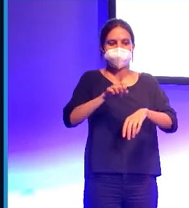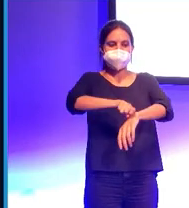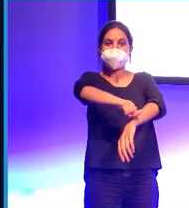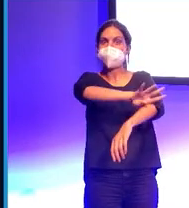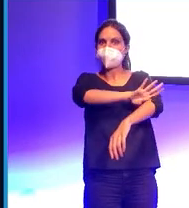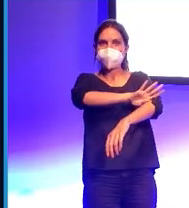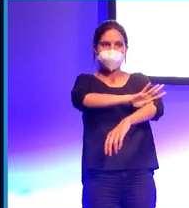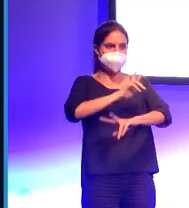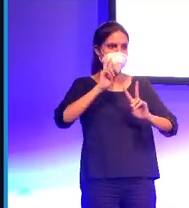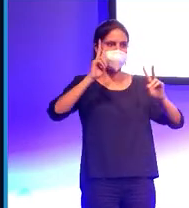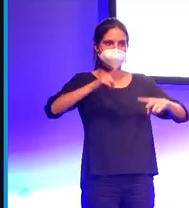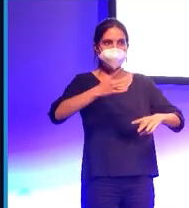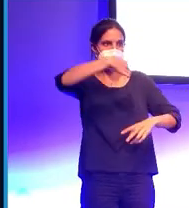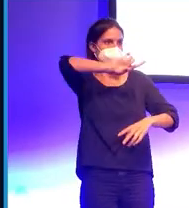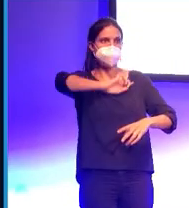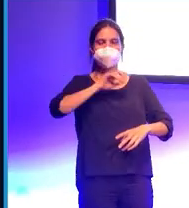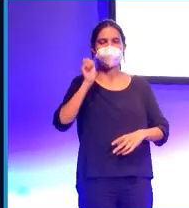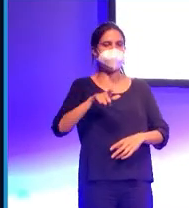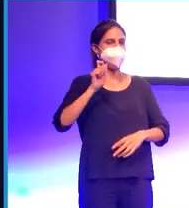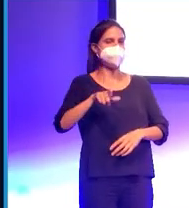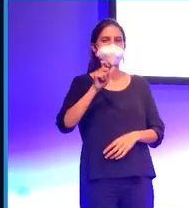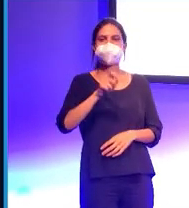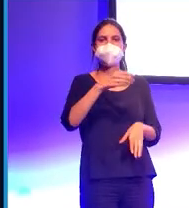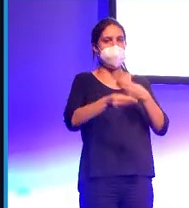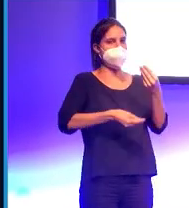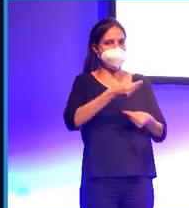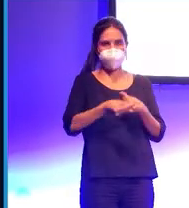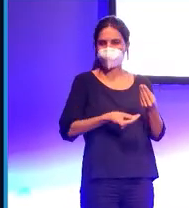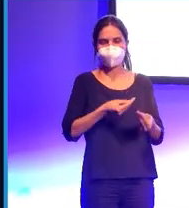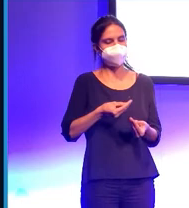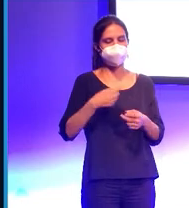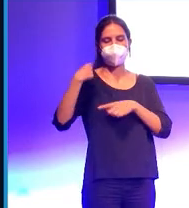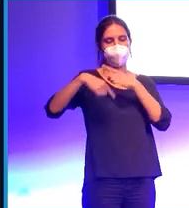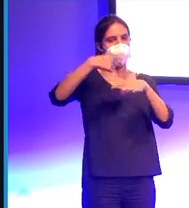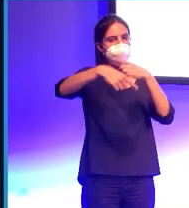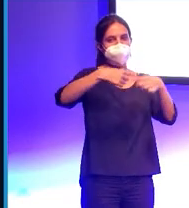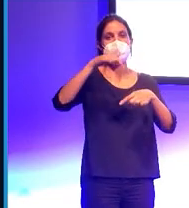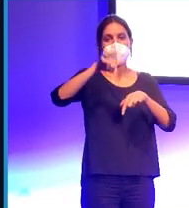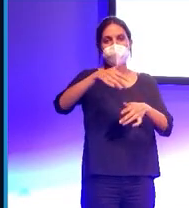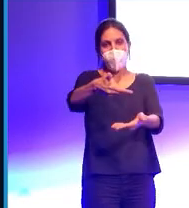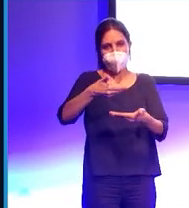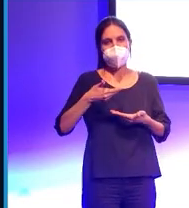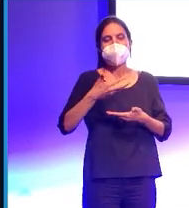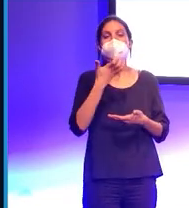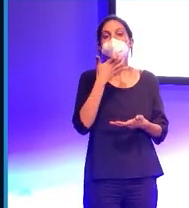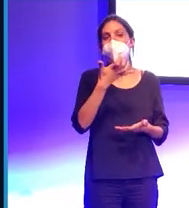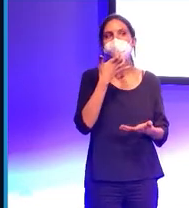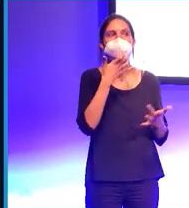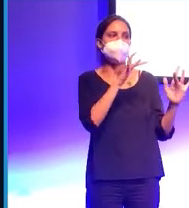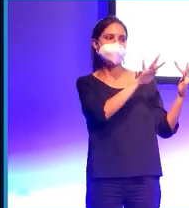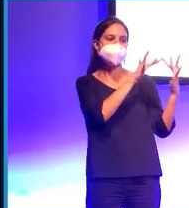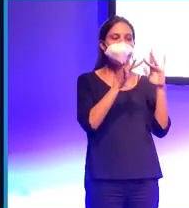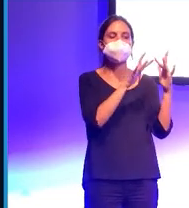nosotros los humanos hacemos constantemente. Y es útil en muchos sentidos. O sea, por ejemplo, en nuestras interacciones